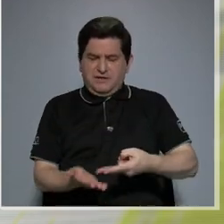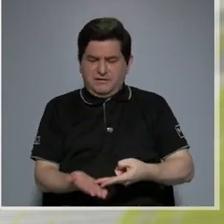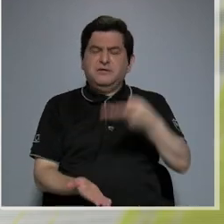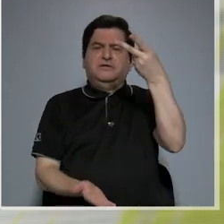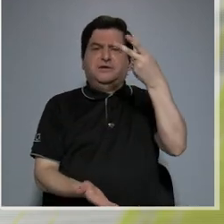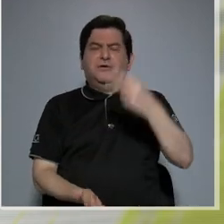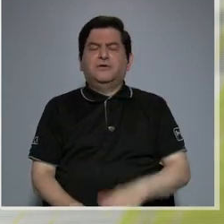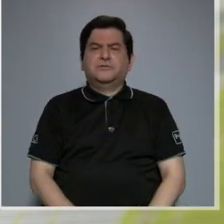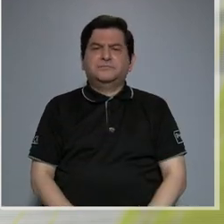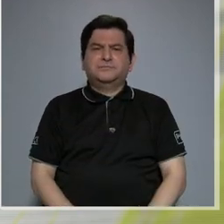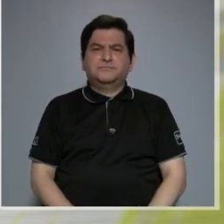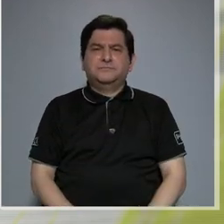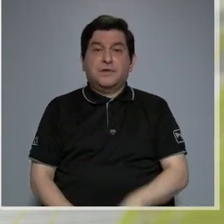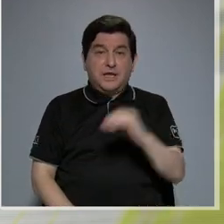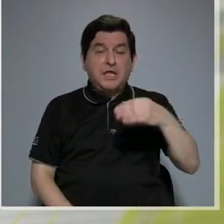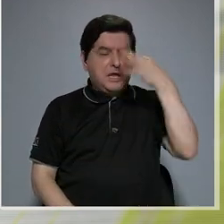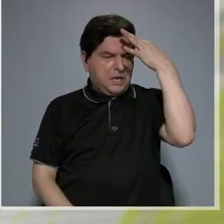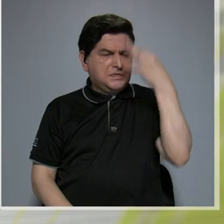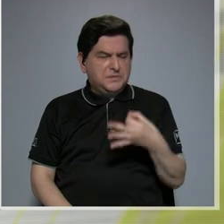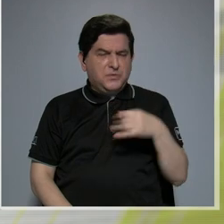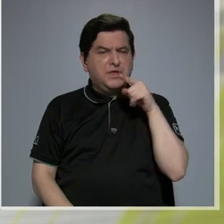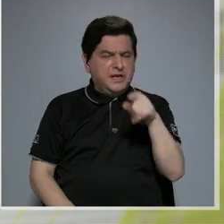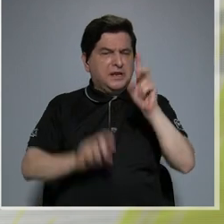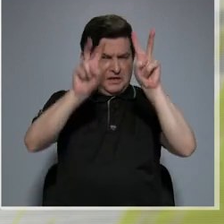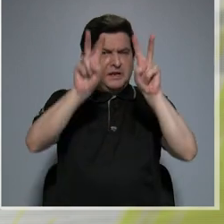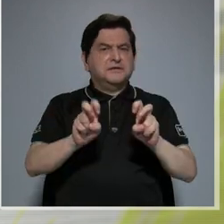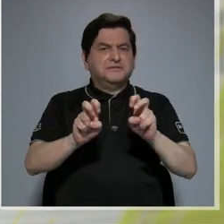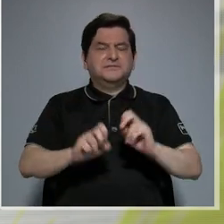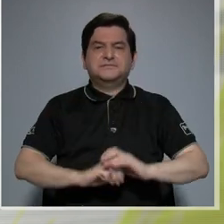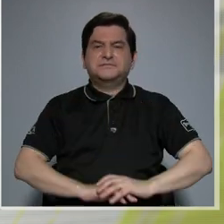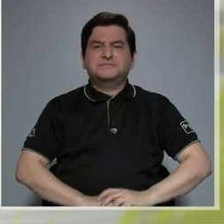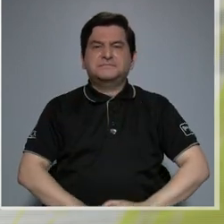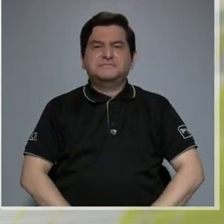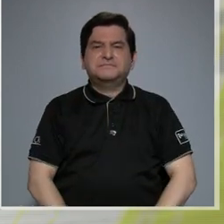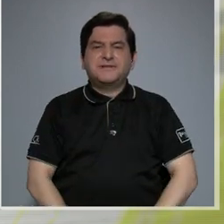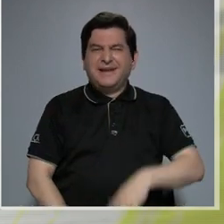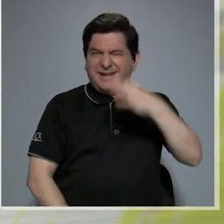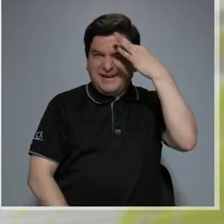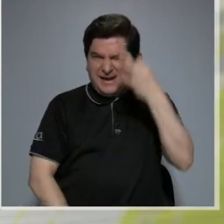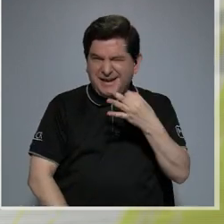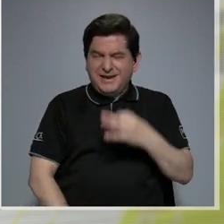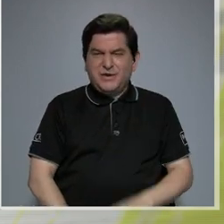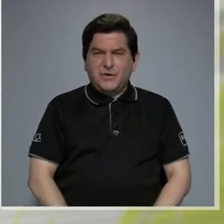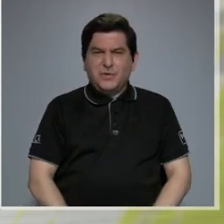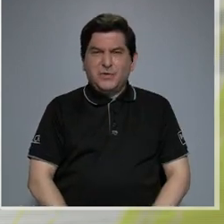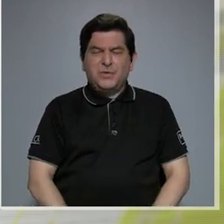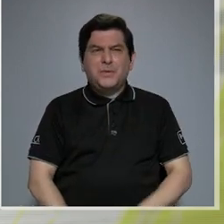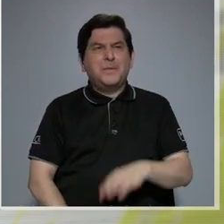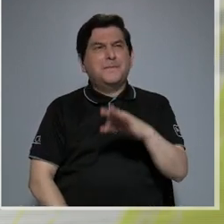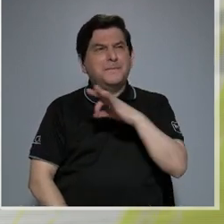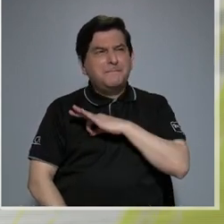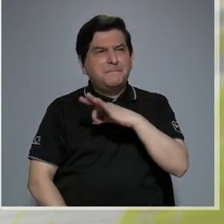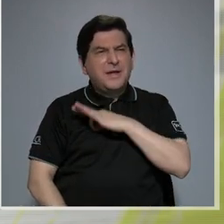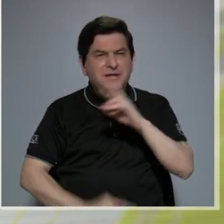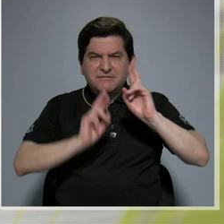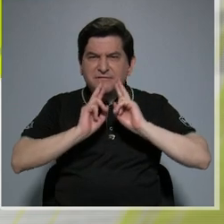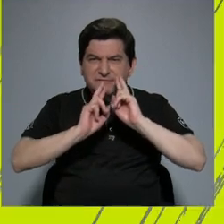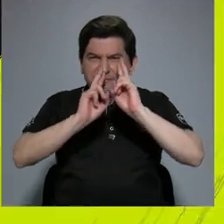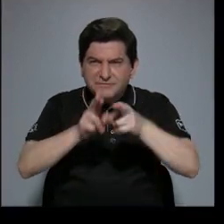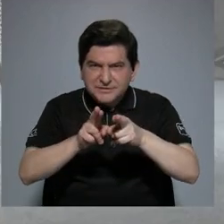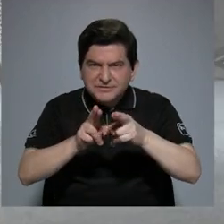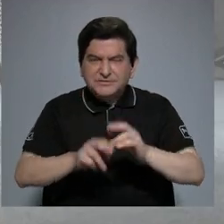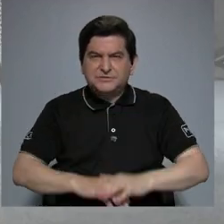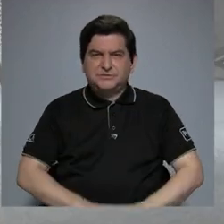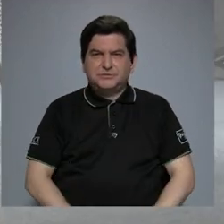y credibilidad. Por lo tanto, creo que el impacto que tienen estos resultados